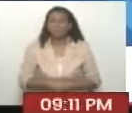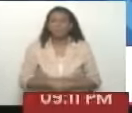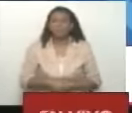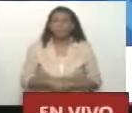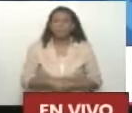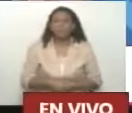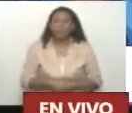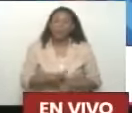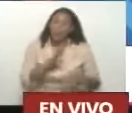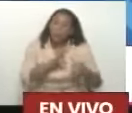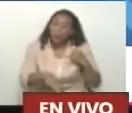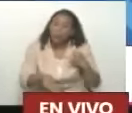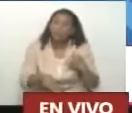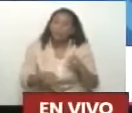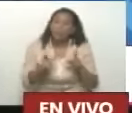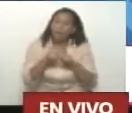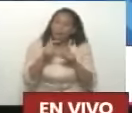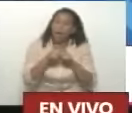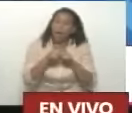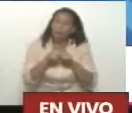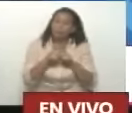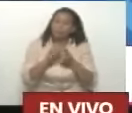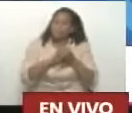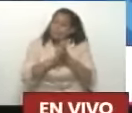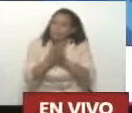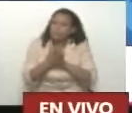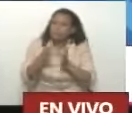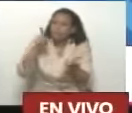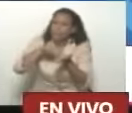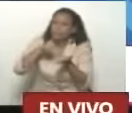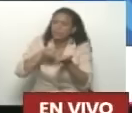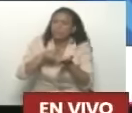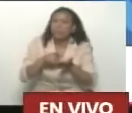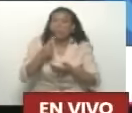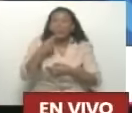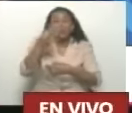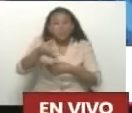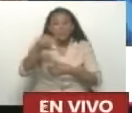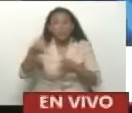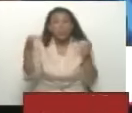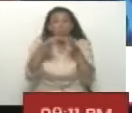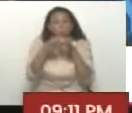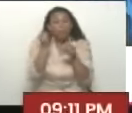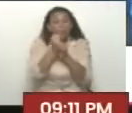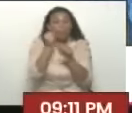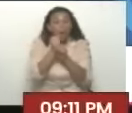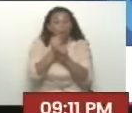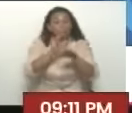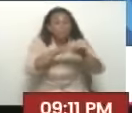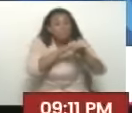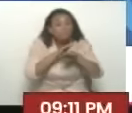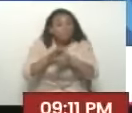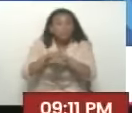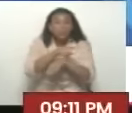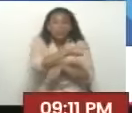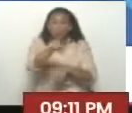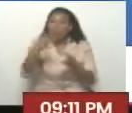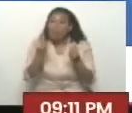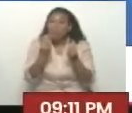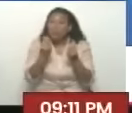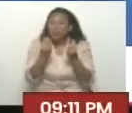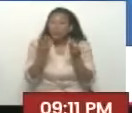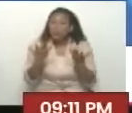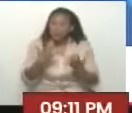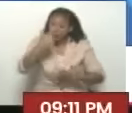Por último, mi comandante, para terminar, como yo le he dicho siempre en mi equipo de trabajo, yo tengo muchos